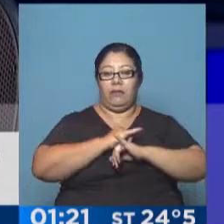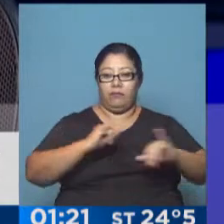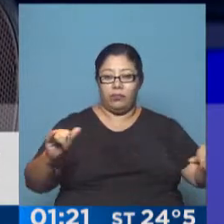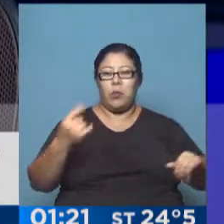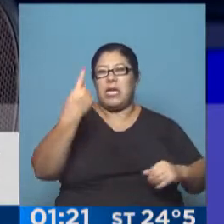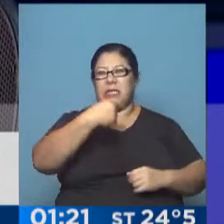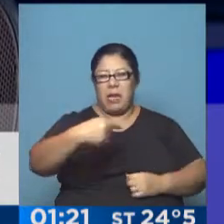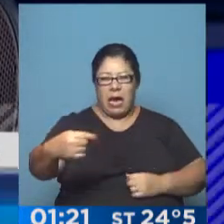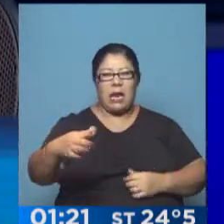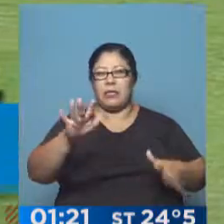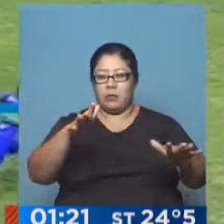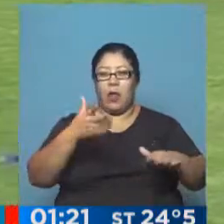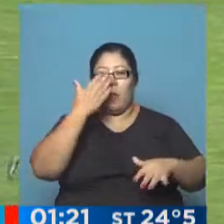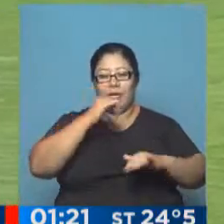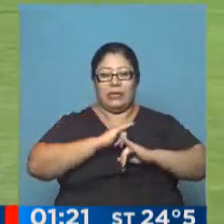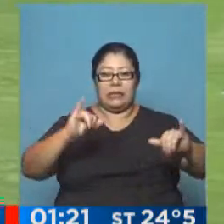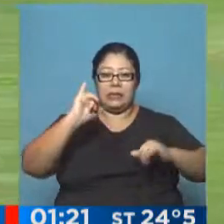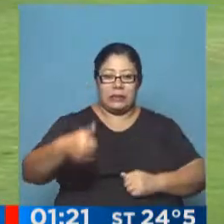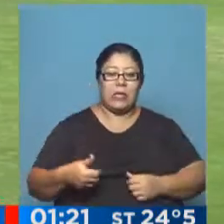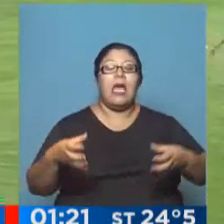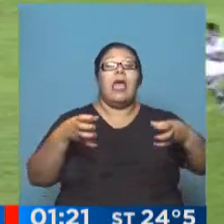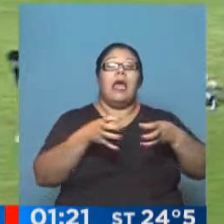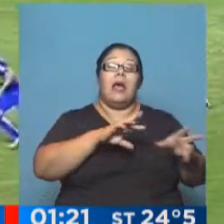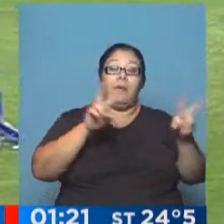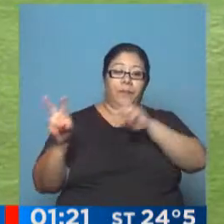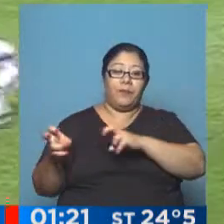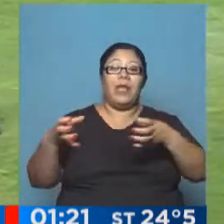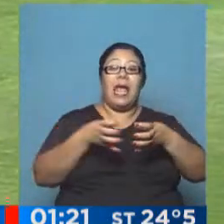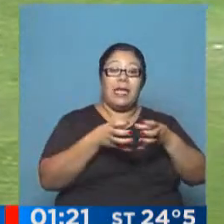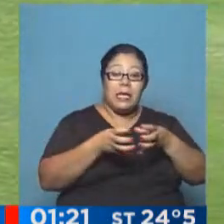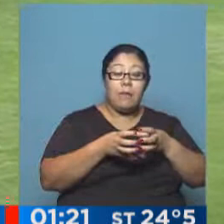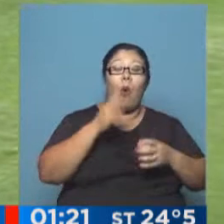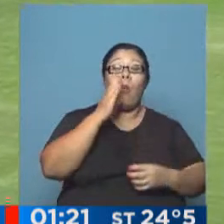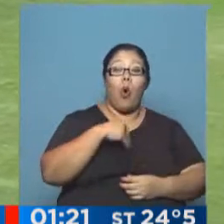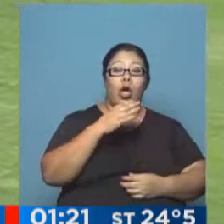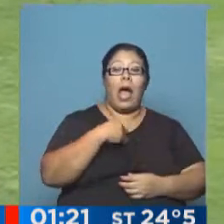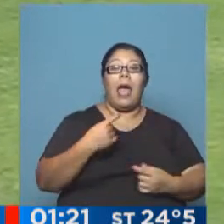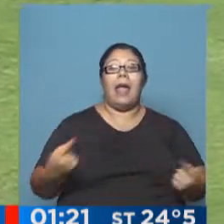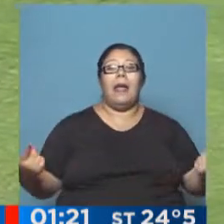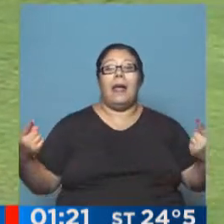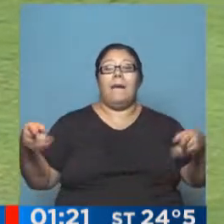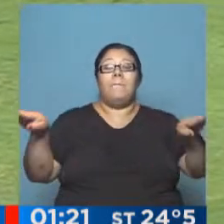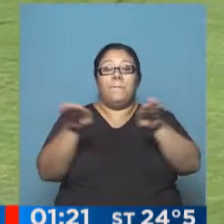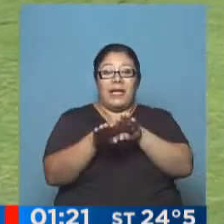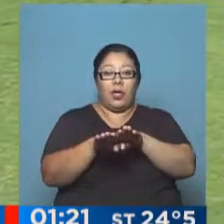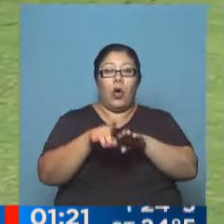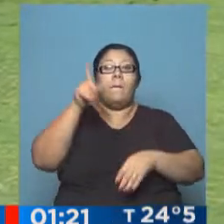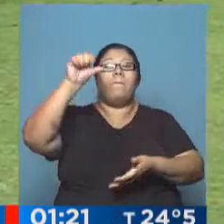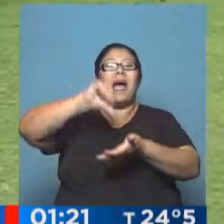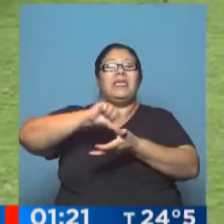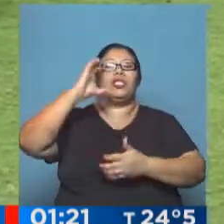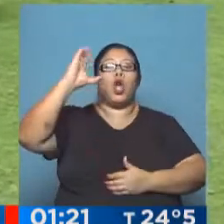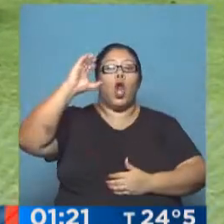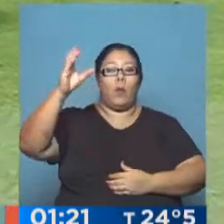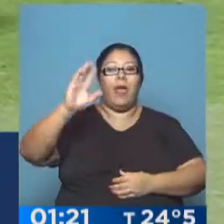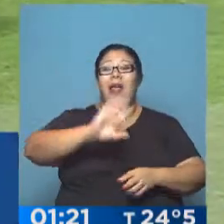más. Nos metemos en la otra noticia. Boca ha empatado en Colombia. Hace mucho tiempo que no viajaba a esa localidad, a ese país para